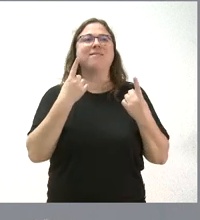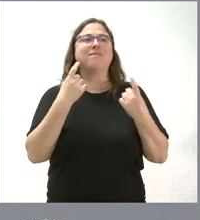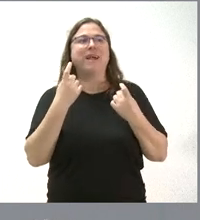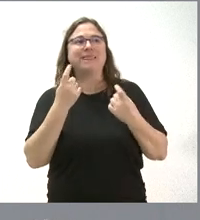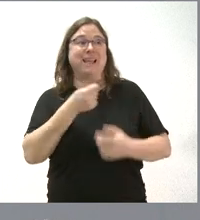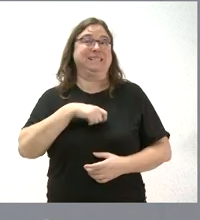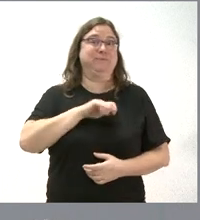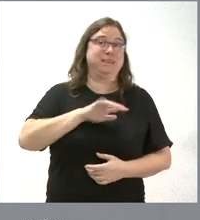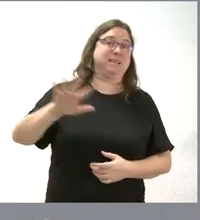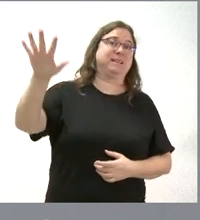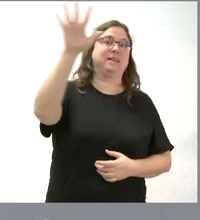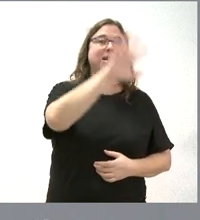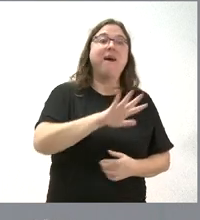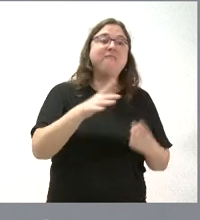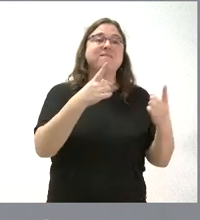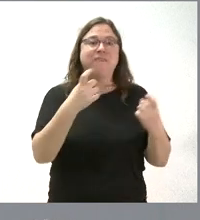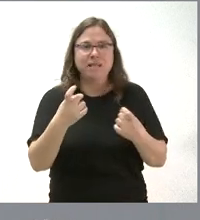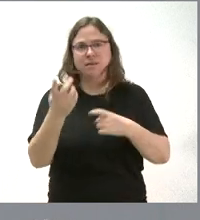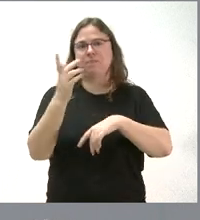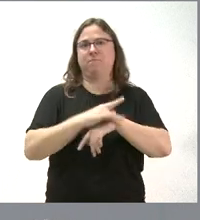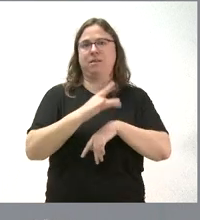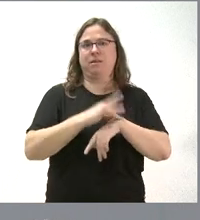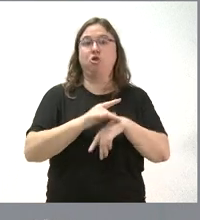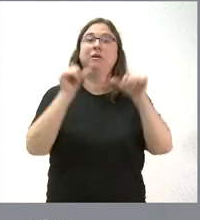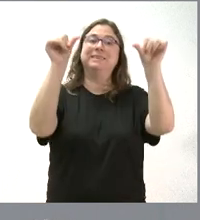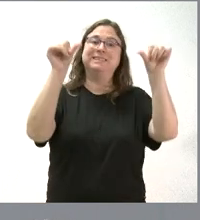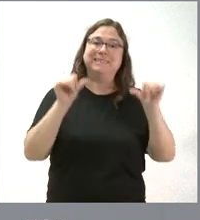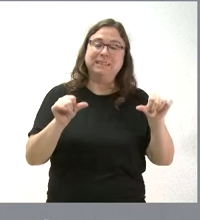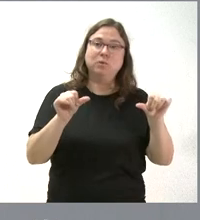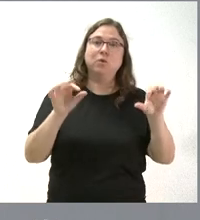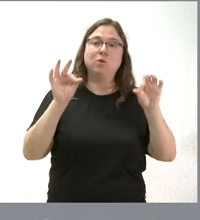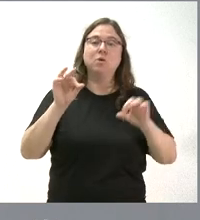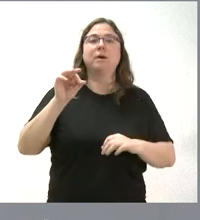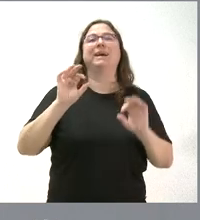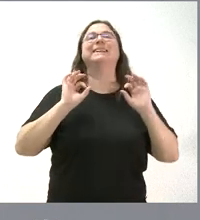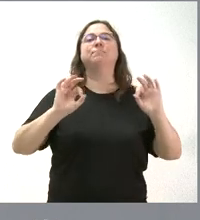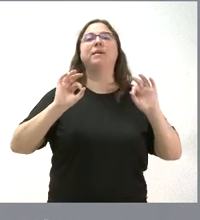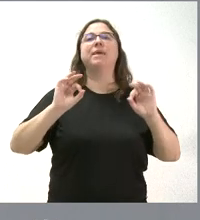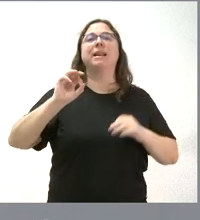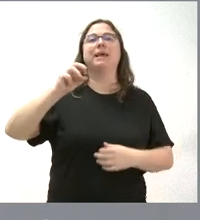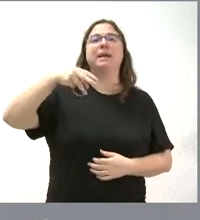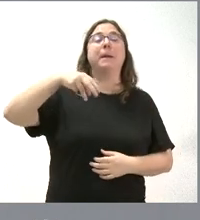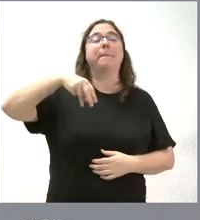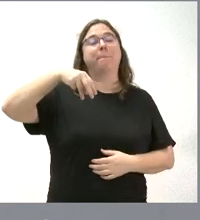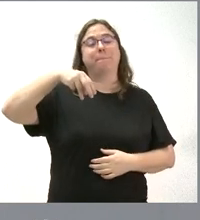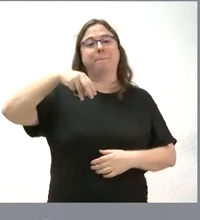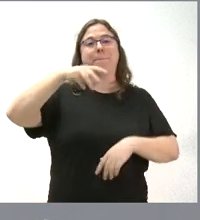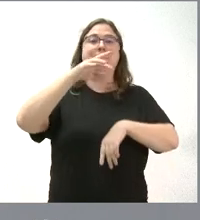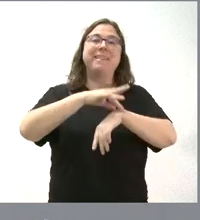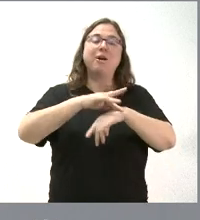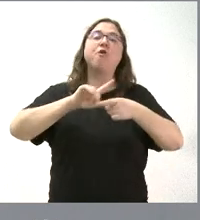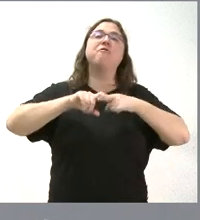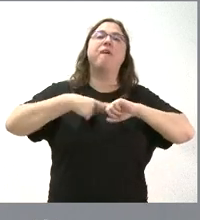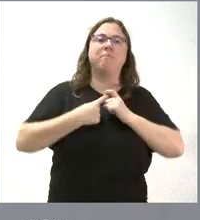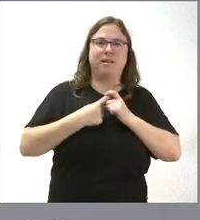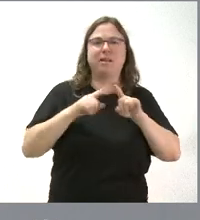España de médicos con el título de especialista en medicina familiar y comunitaria. Este es un problema